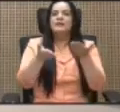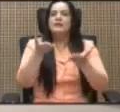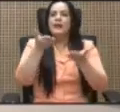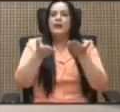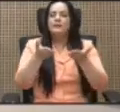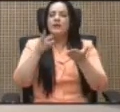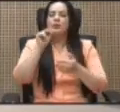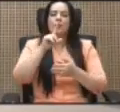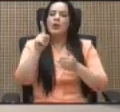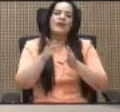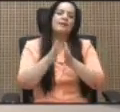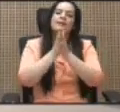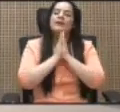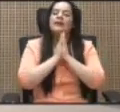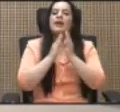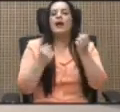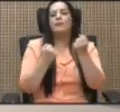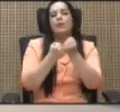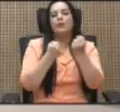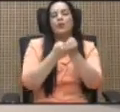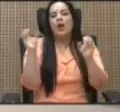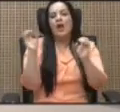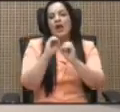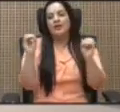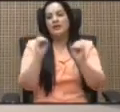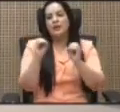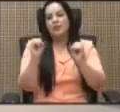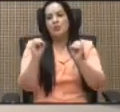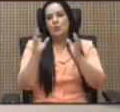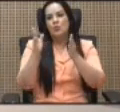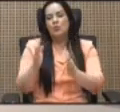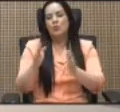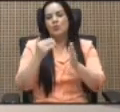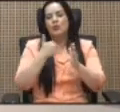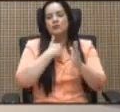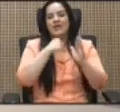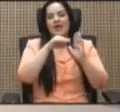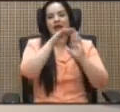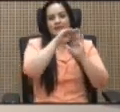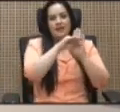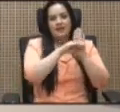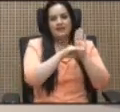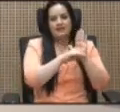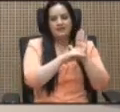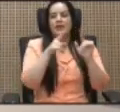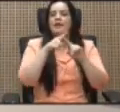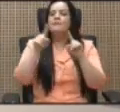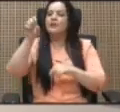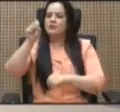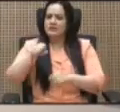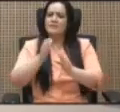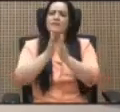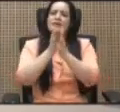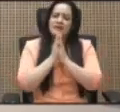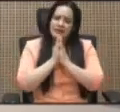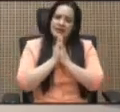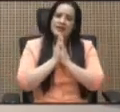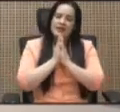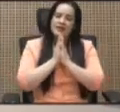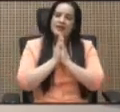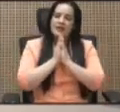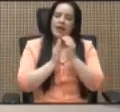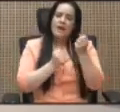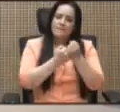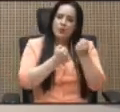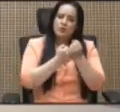apoyo a ninguno de los que vienen en estas listas, pero sí le pedí apoyo a muchos agricultores, a quienes